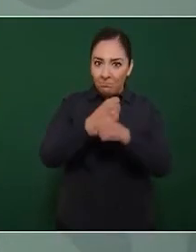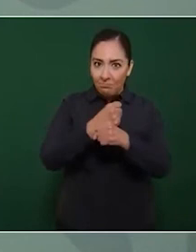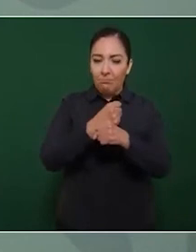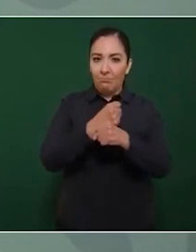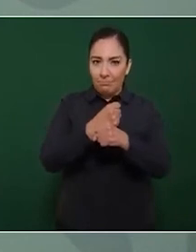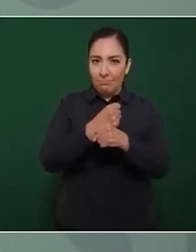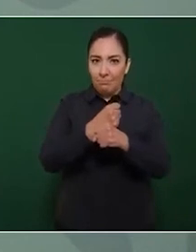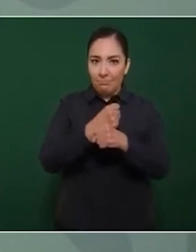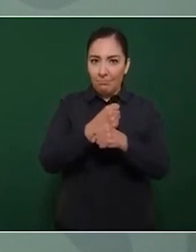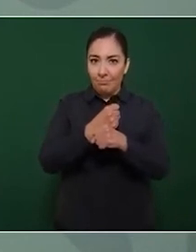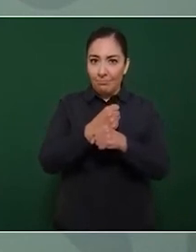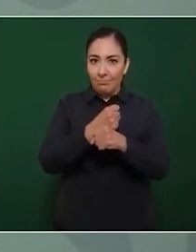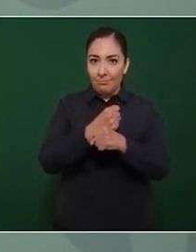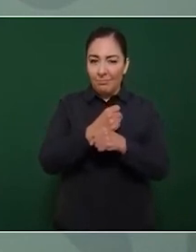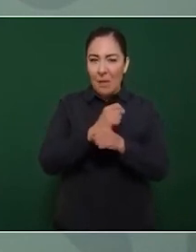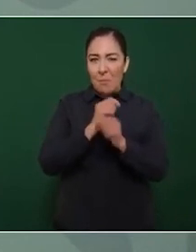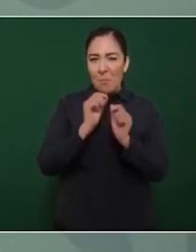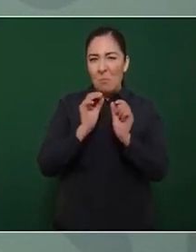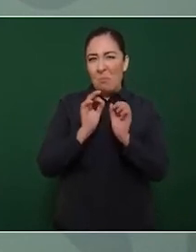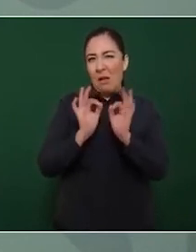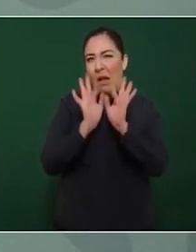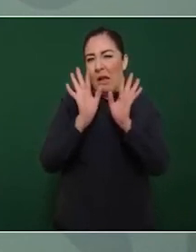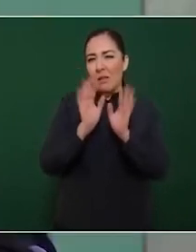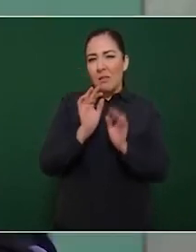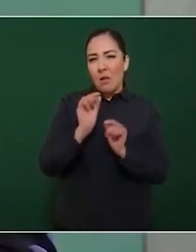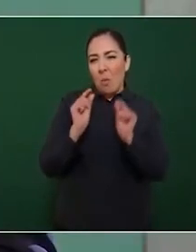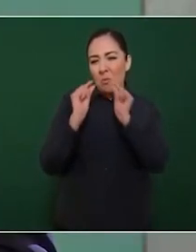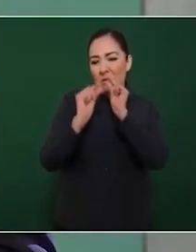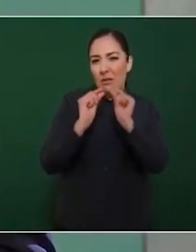casi tres millones de pesos mensuales